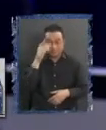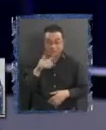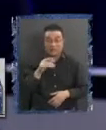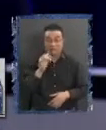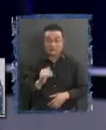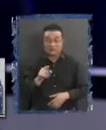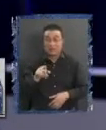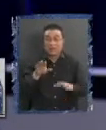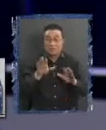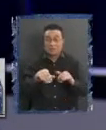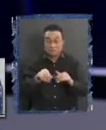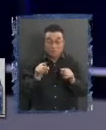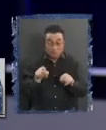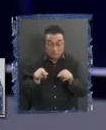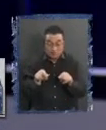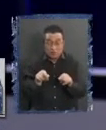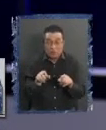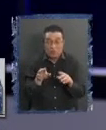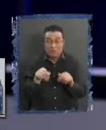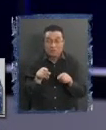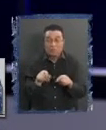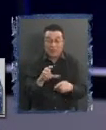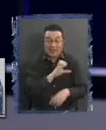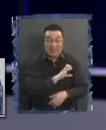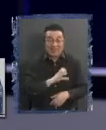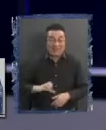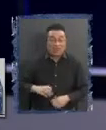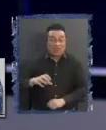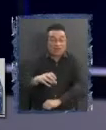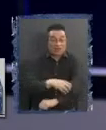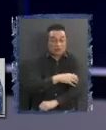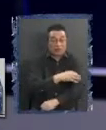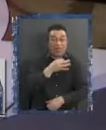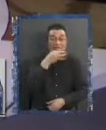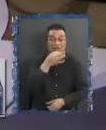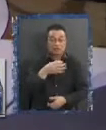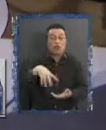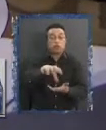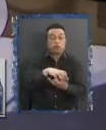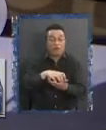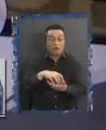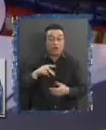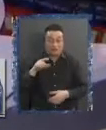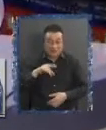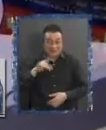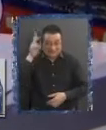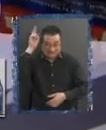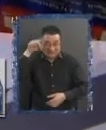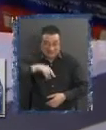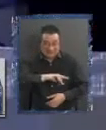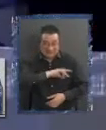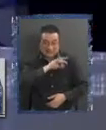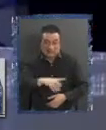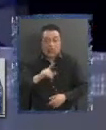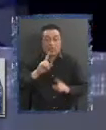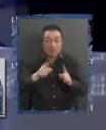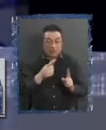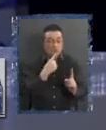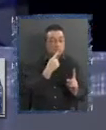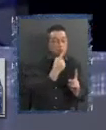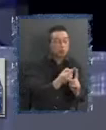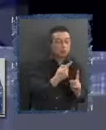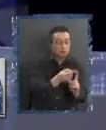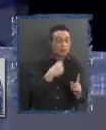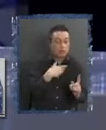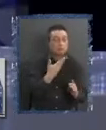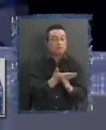mismo, digamos, del estado regional dice que los pueblos y naciones preexistentes del estado deberán ser consultadas y otorgar consentimiento